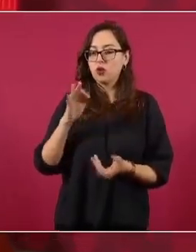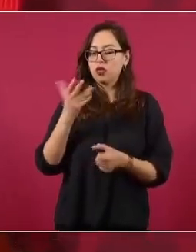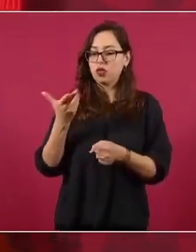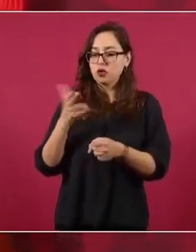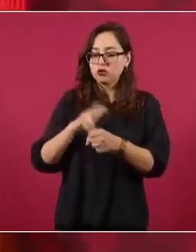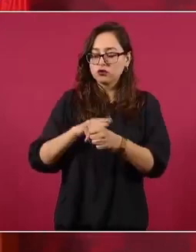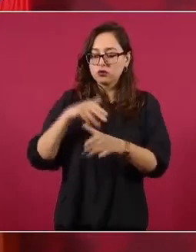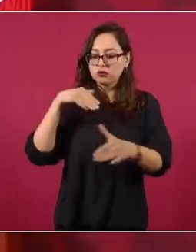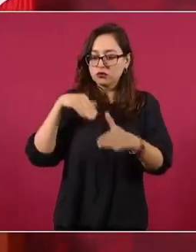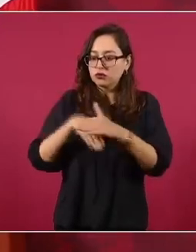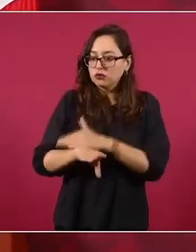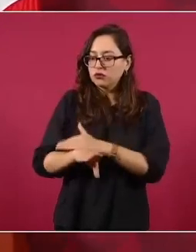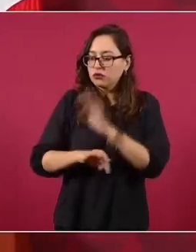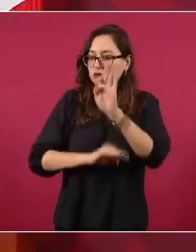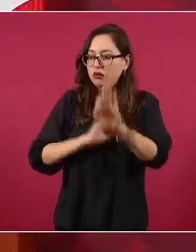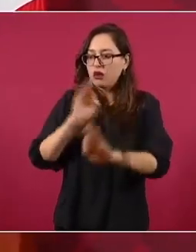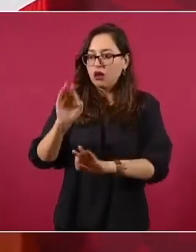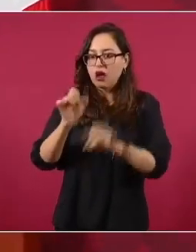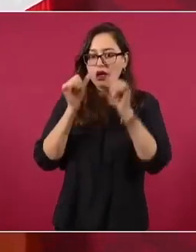ser atendido